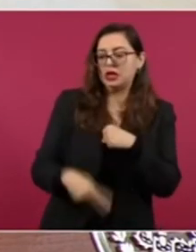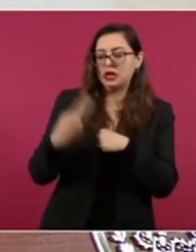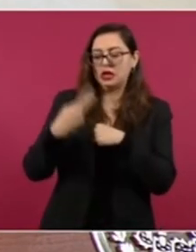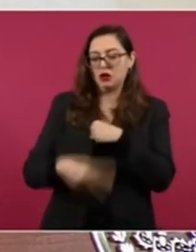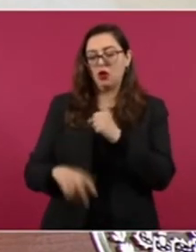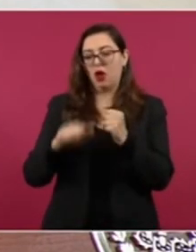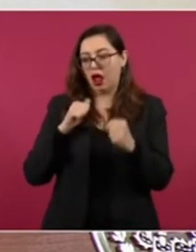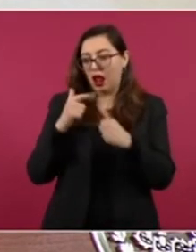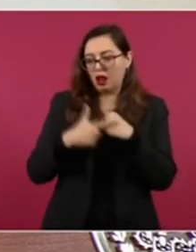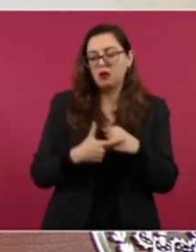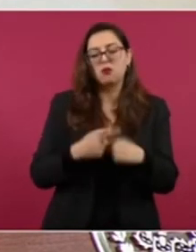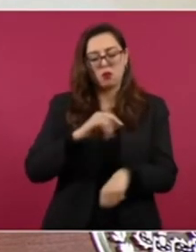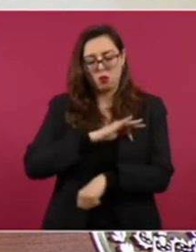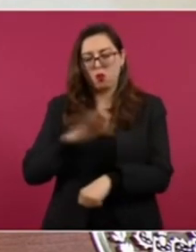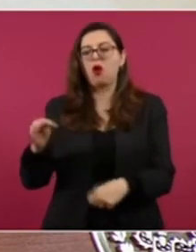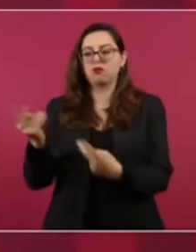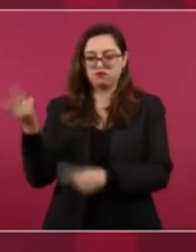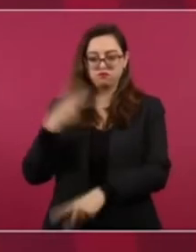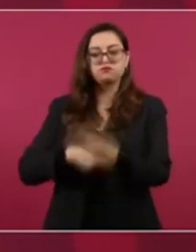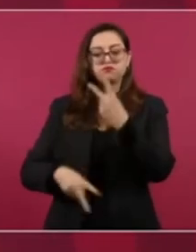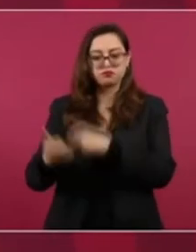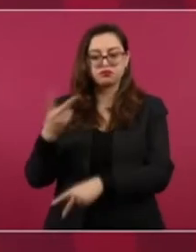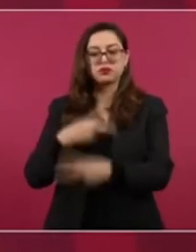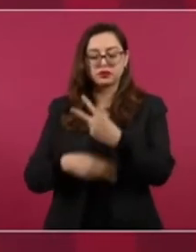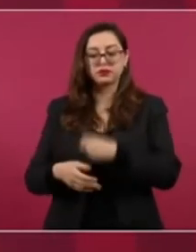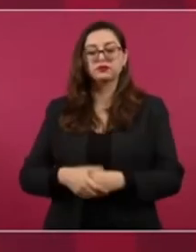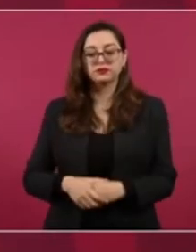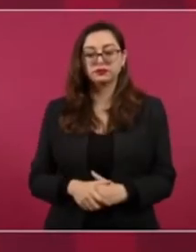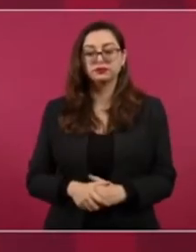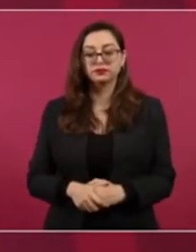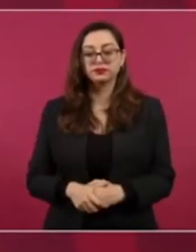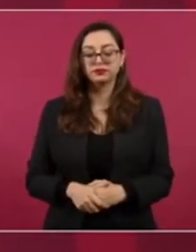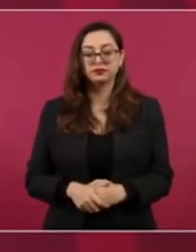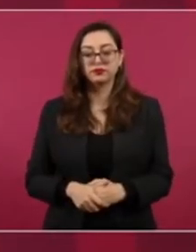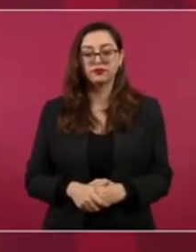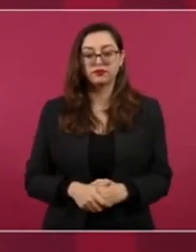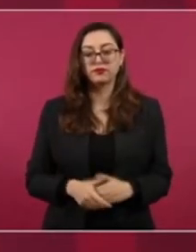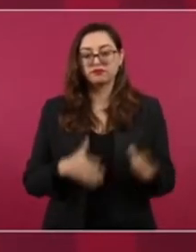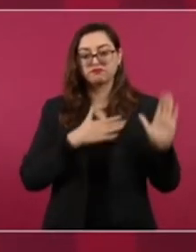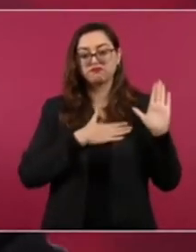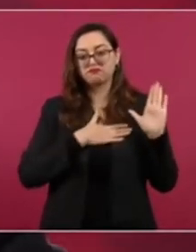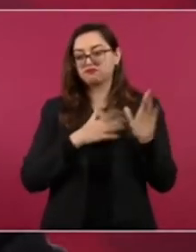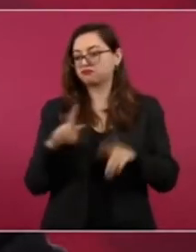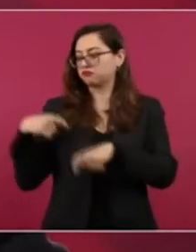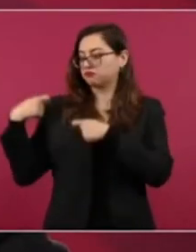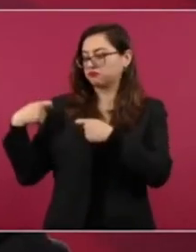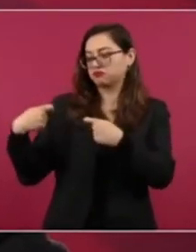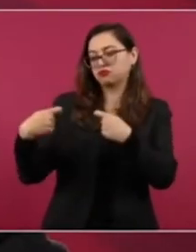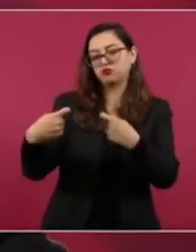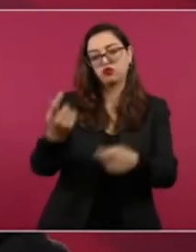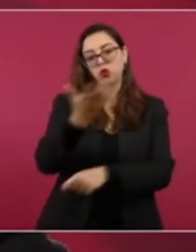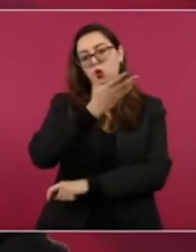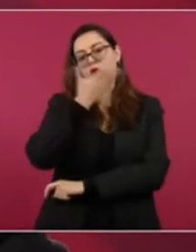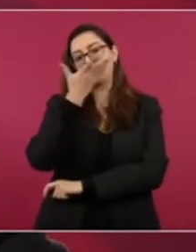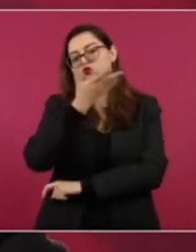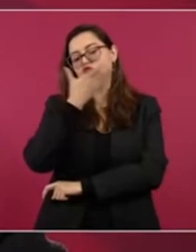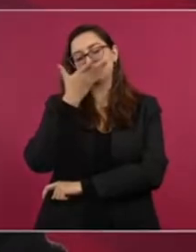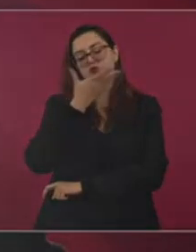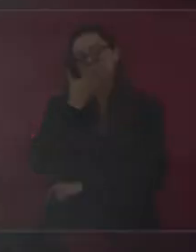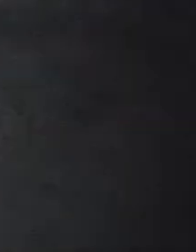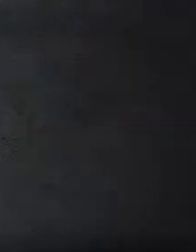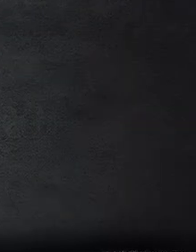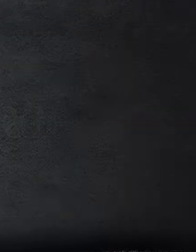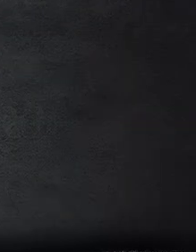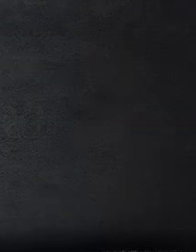perseguidos en Perú, porque esa es nuestra tradición de política exterior.